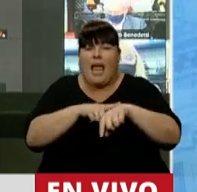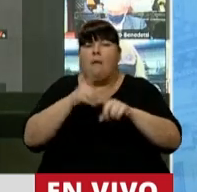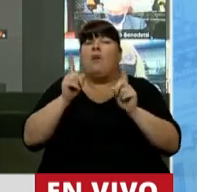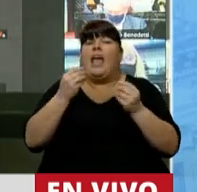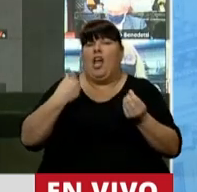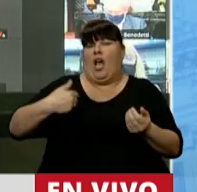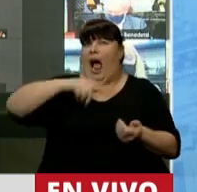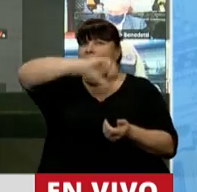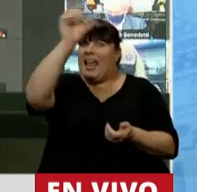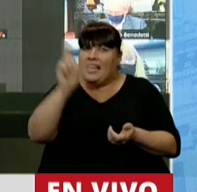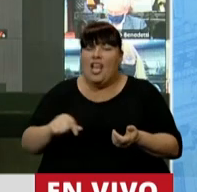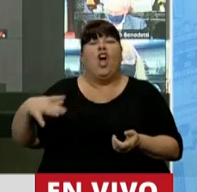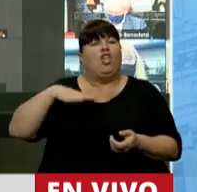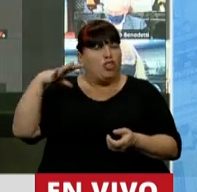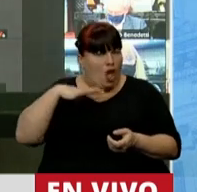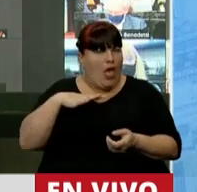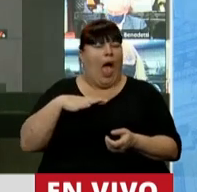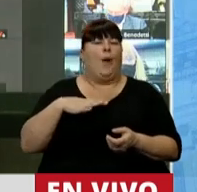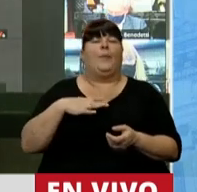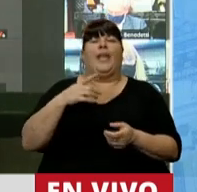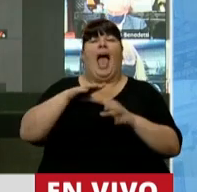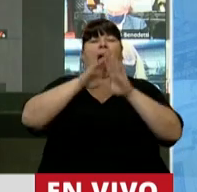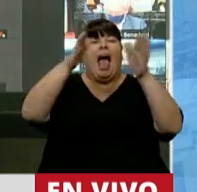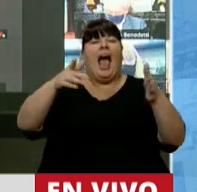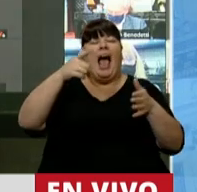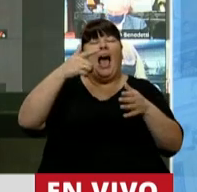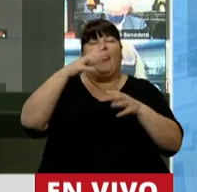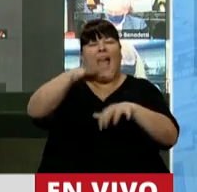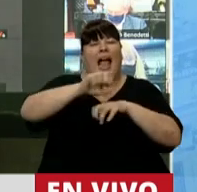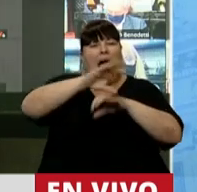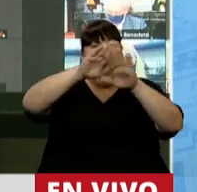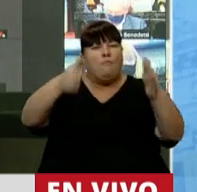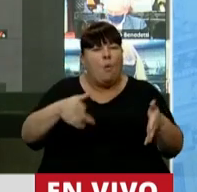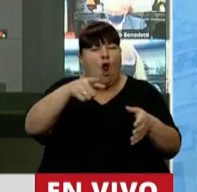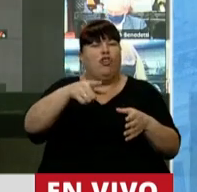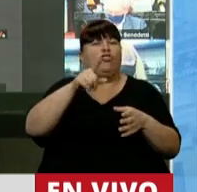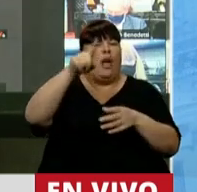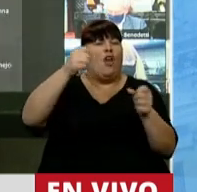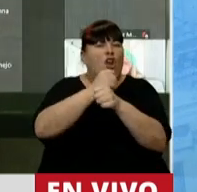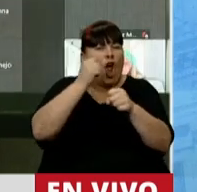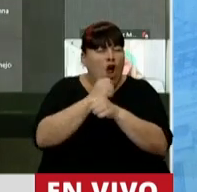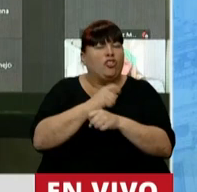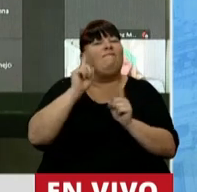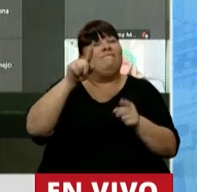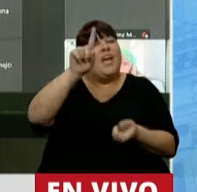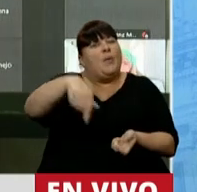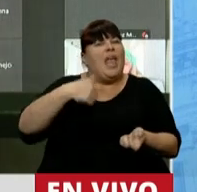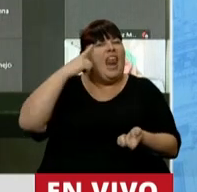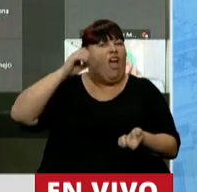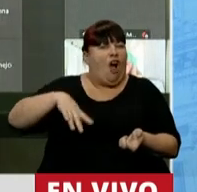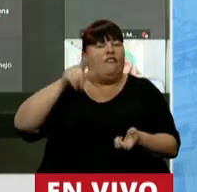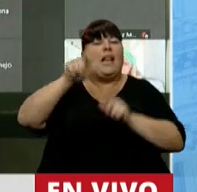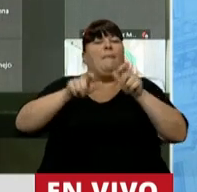largo y a lo ancho del país, se siguen produciendo roturas de cirugosas y otros hechos que generan la desconfianza y el temor del sector